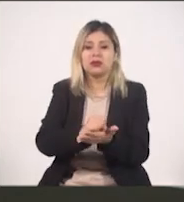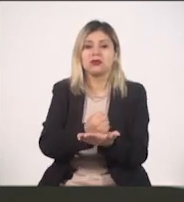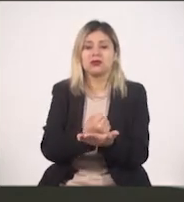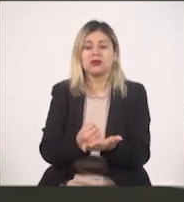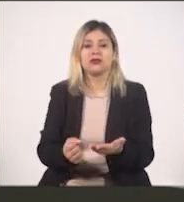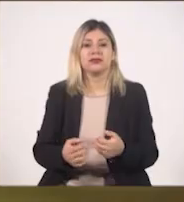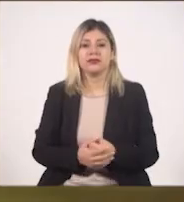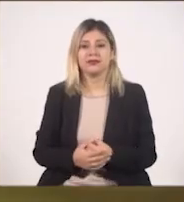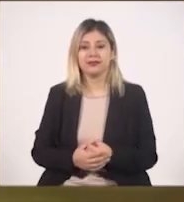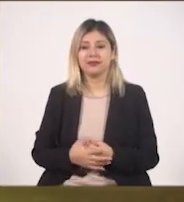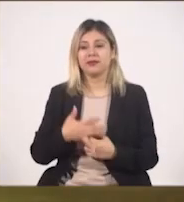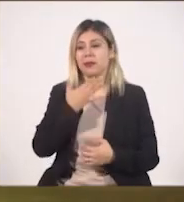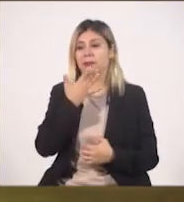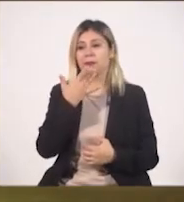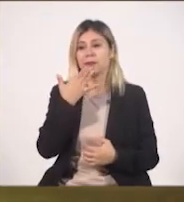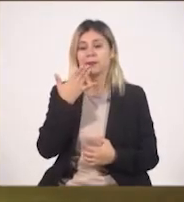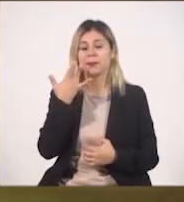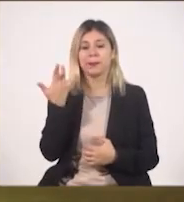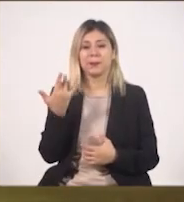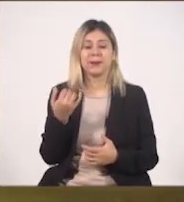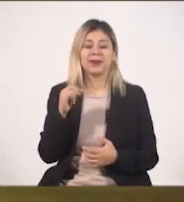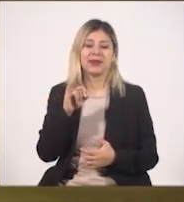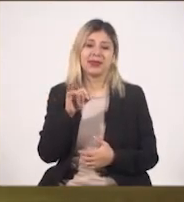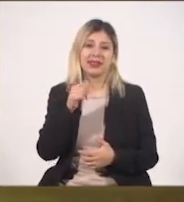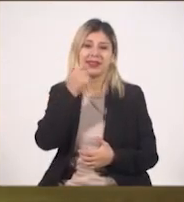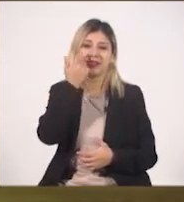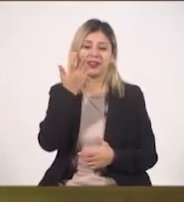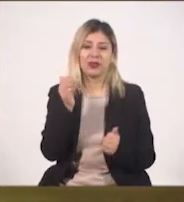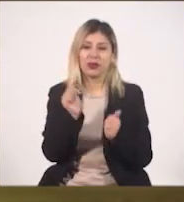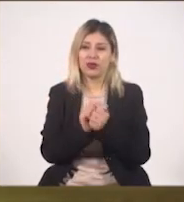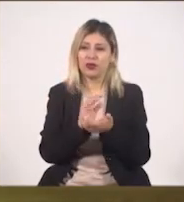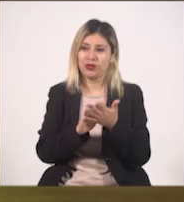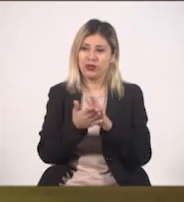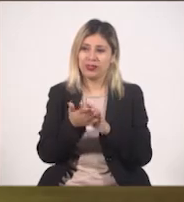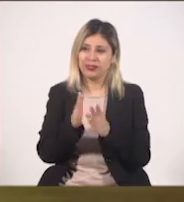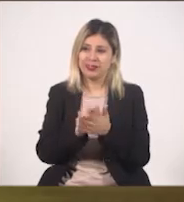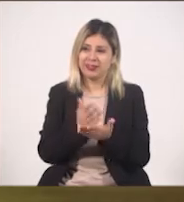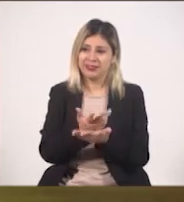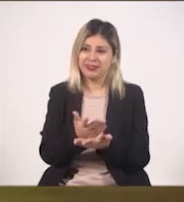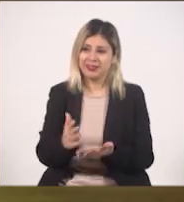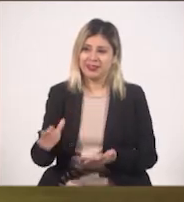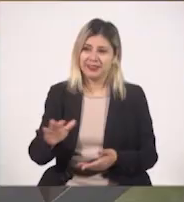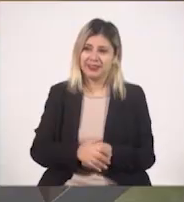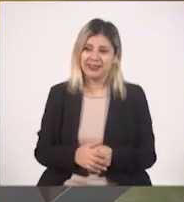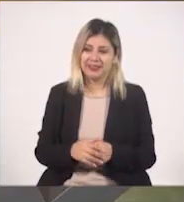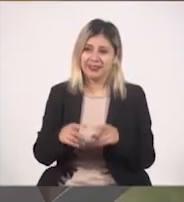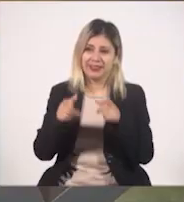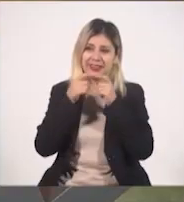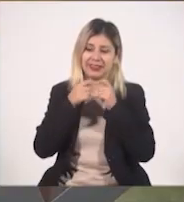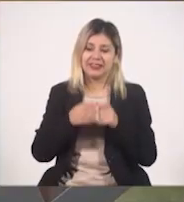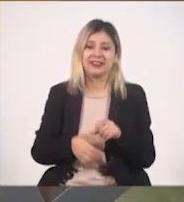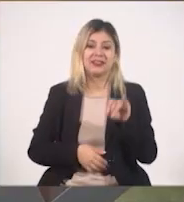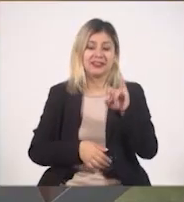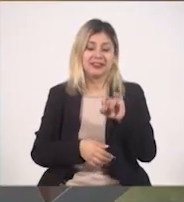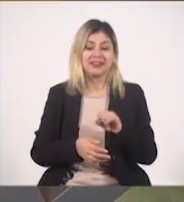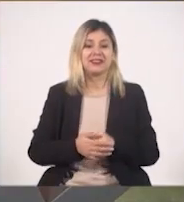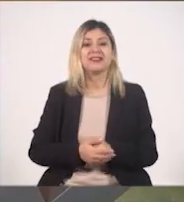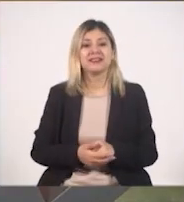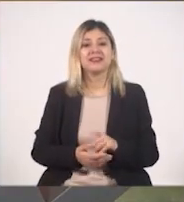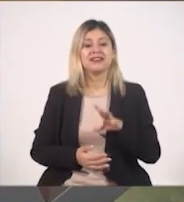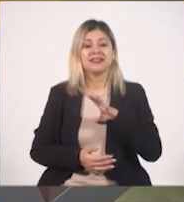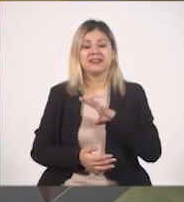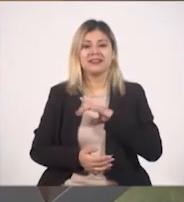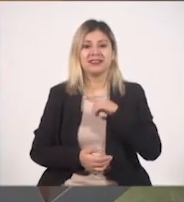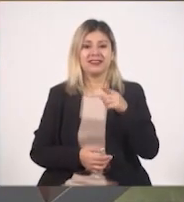Mire, ahí sí se nos hace agua la boca, ¿no? ¿A poco con unas tortillitas recién hechas? Sí. ¿Y las tostaditas, como dices? Las tostadas. Tenemos unas